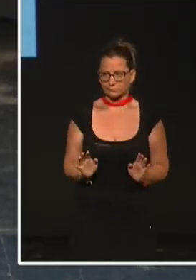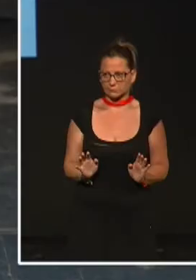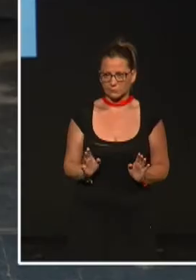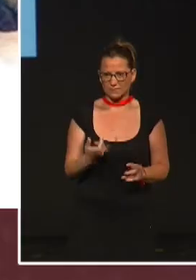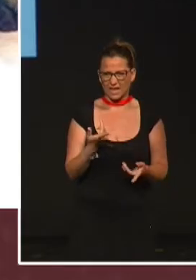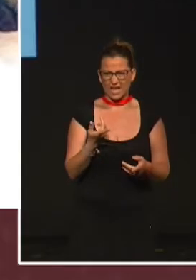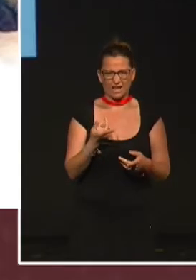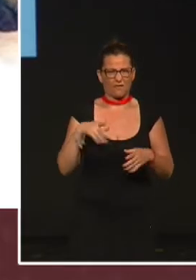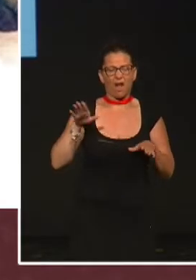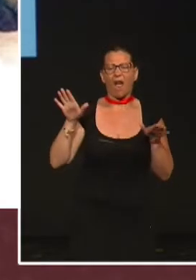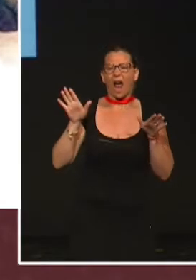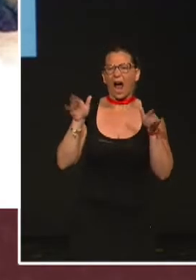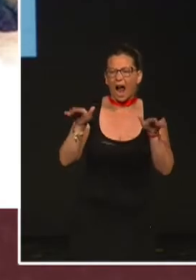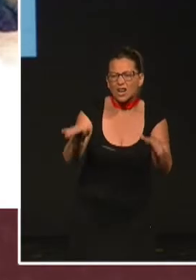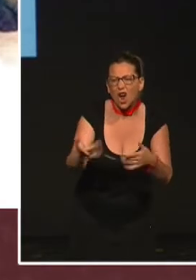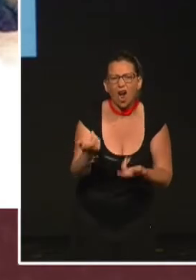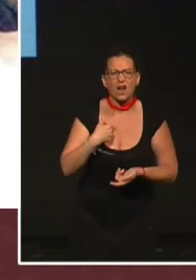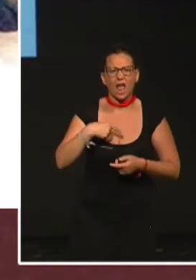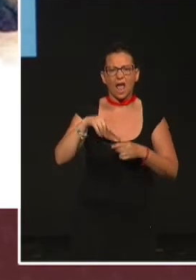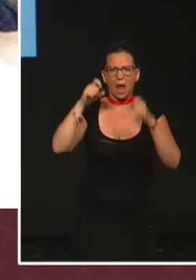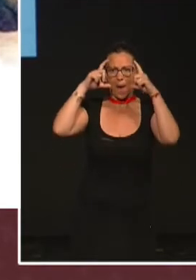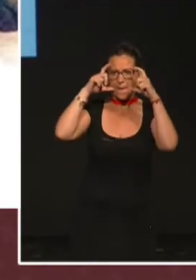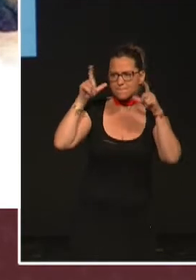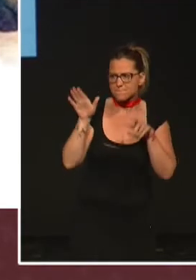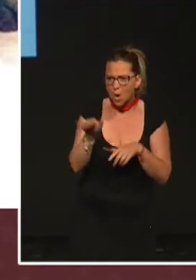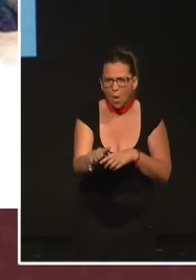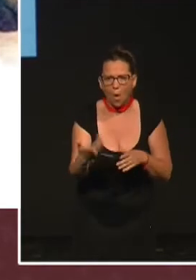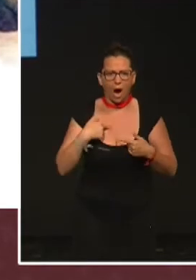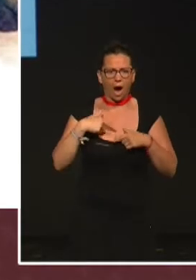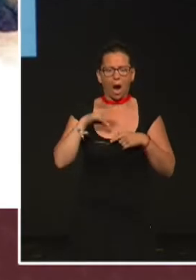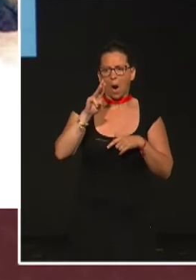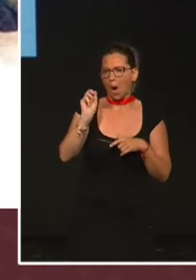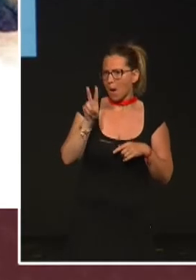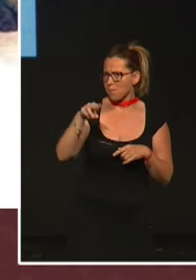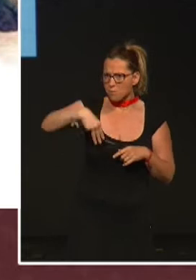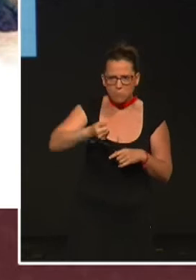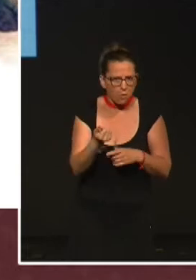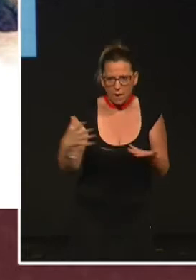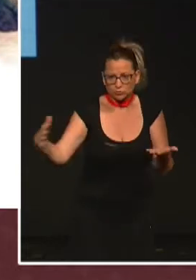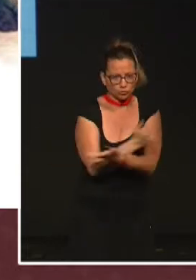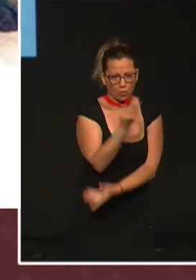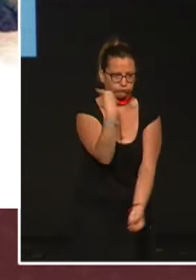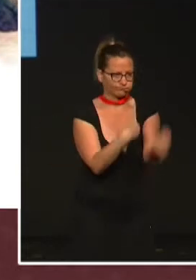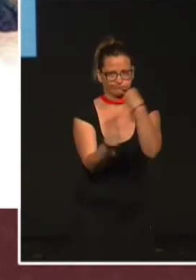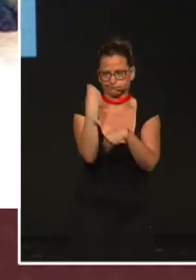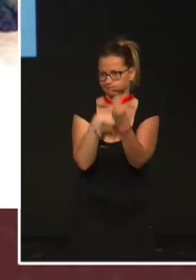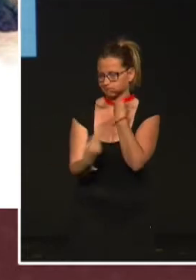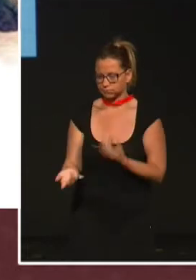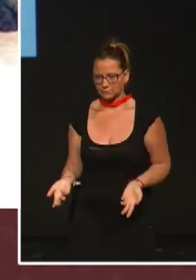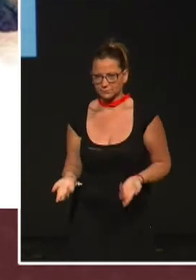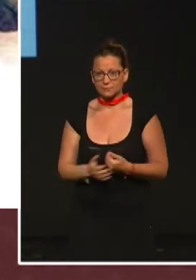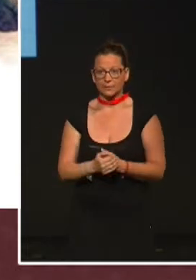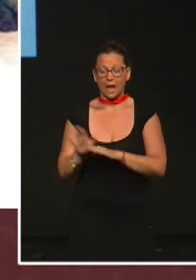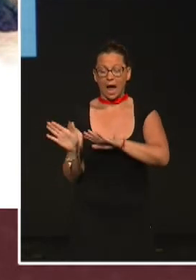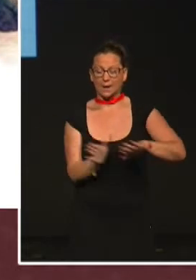comerse halcones, búhos, coatíes, pumas, todo lo que pillaba. Bueno,